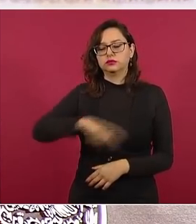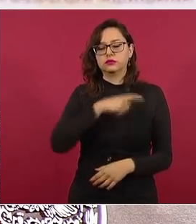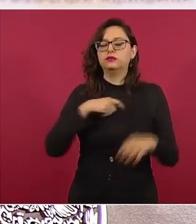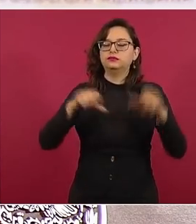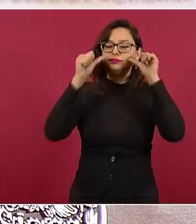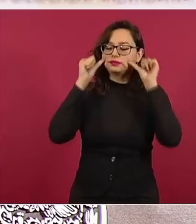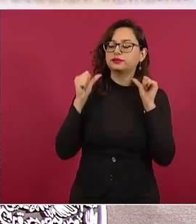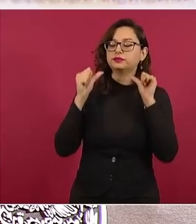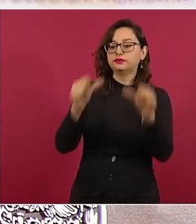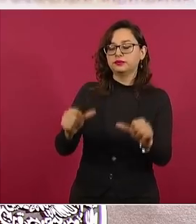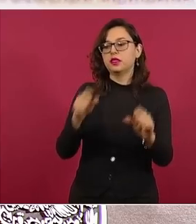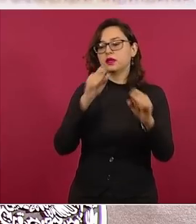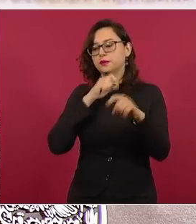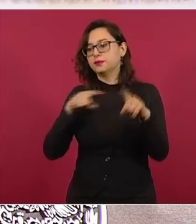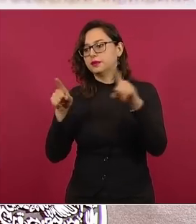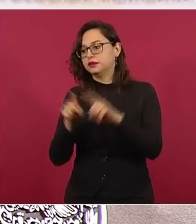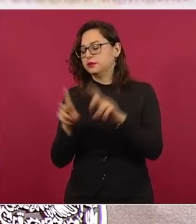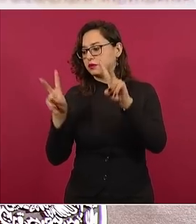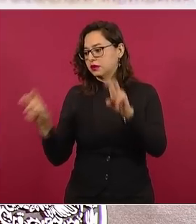no se ha llevado a cabo,